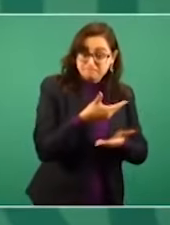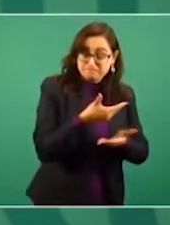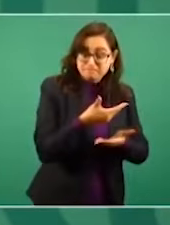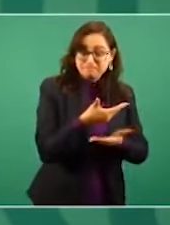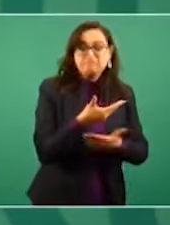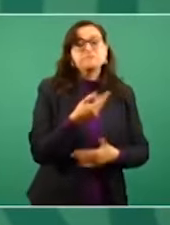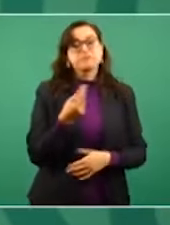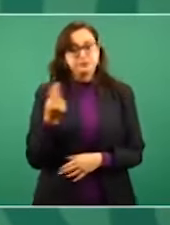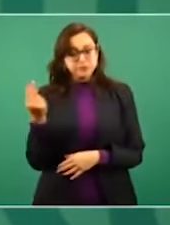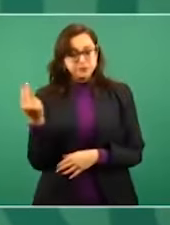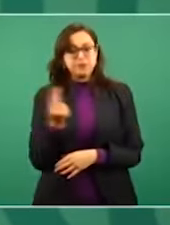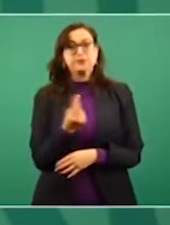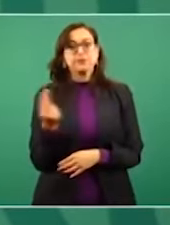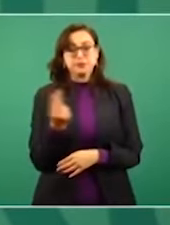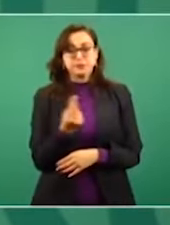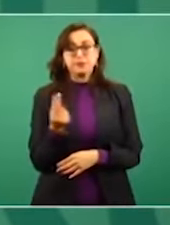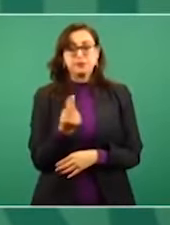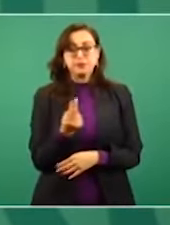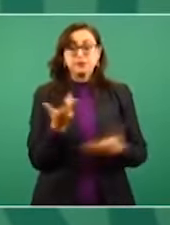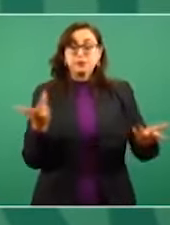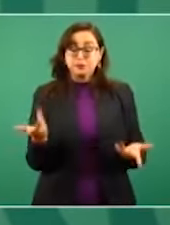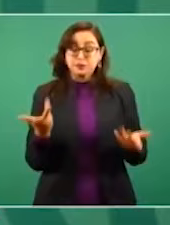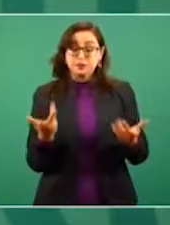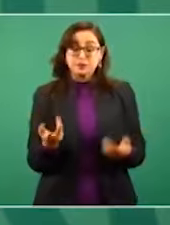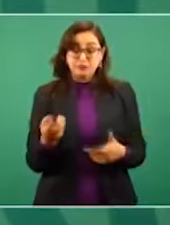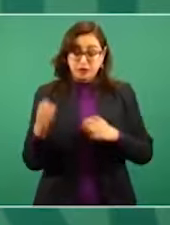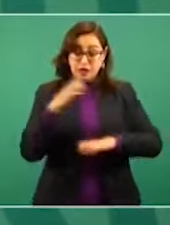¿Qué el embajador?